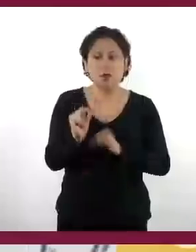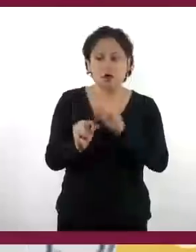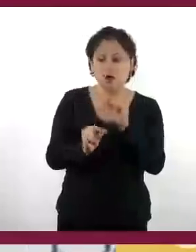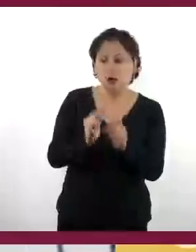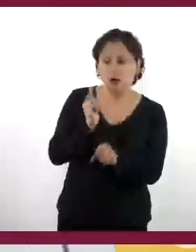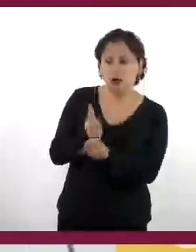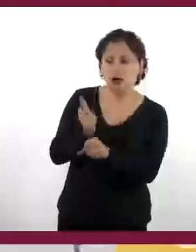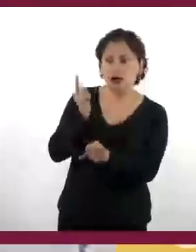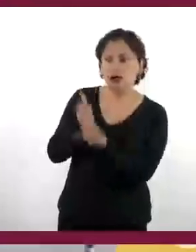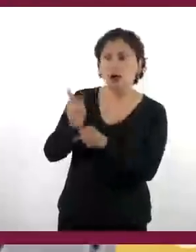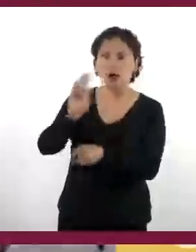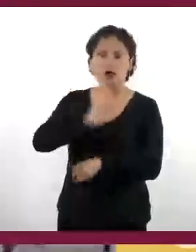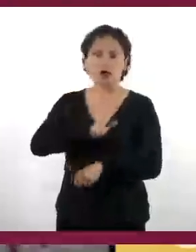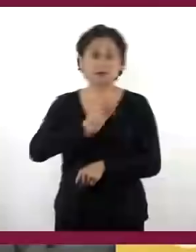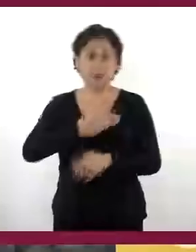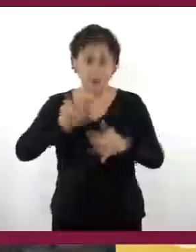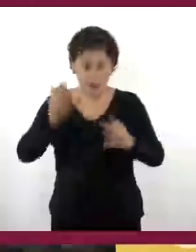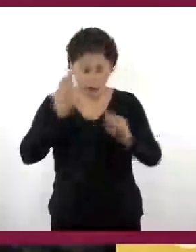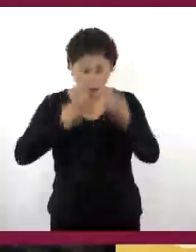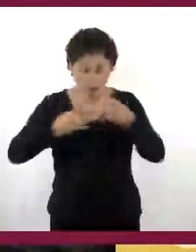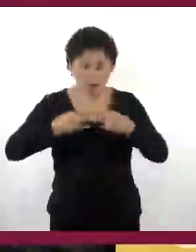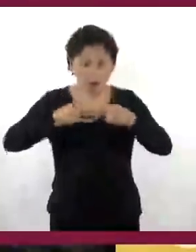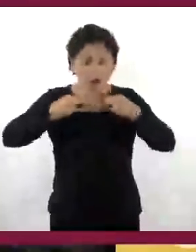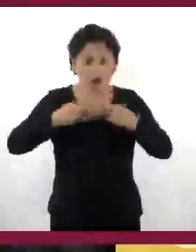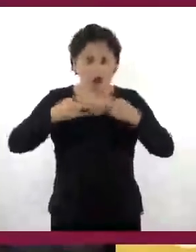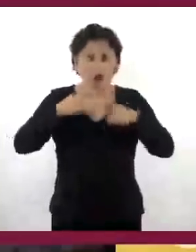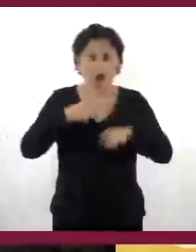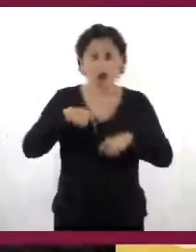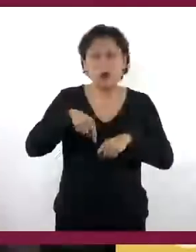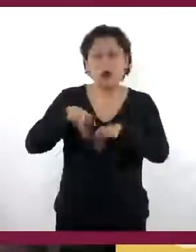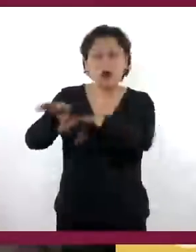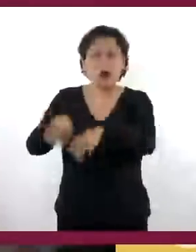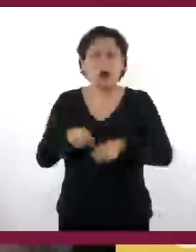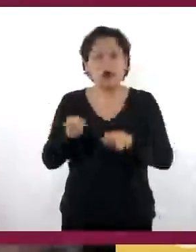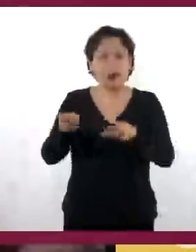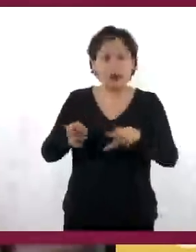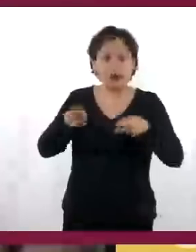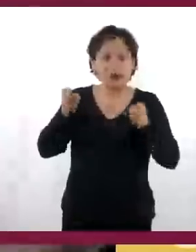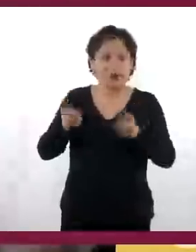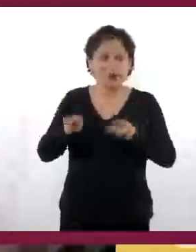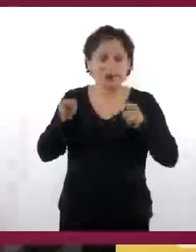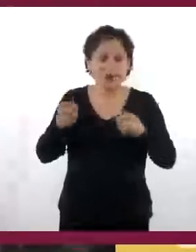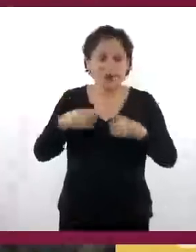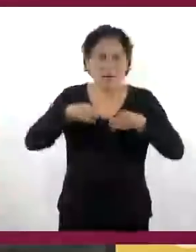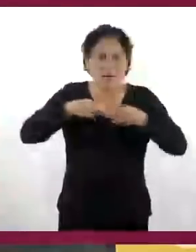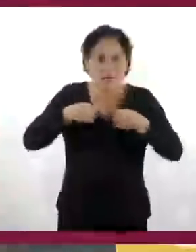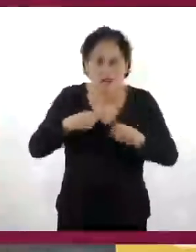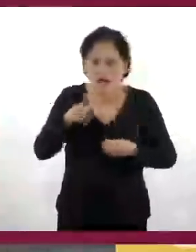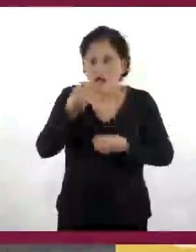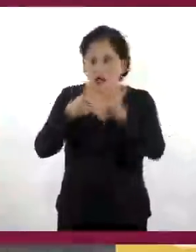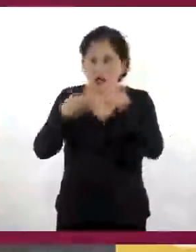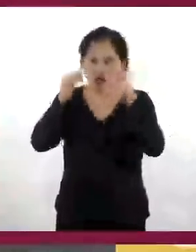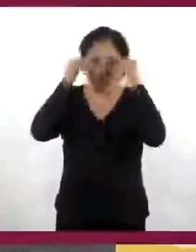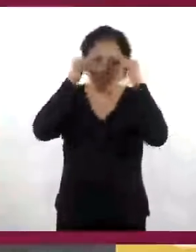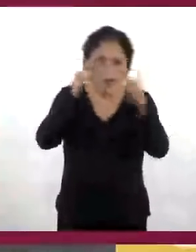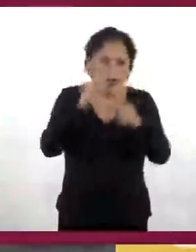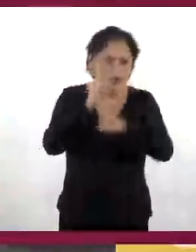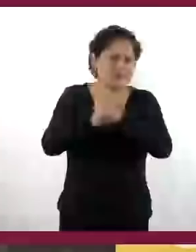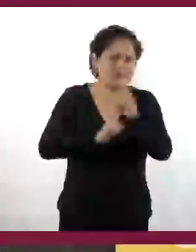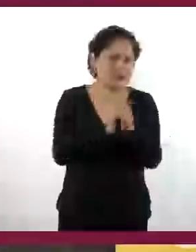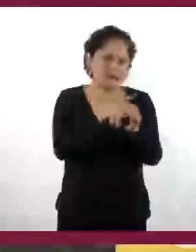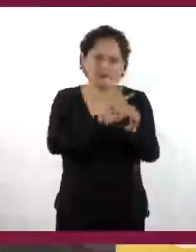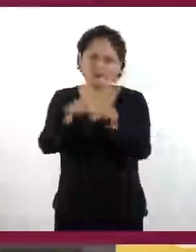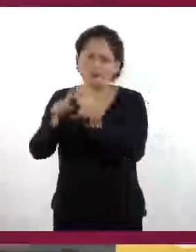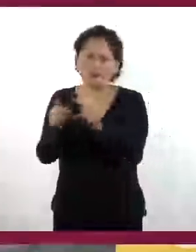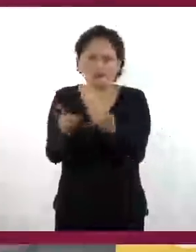las virtudes de la ropa. Van a atacar los convoyes españoles para robar telas, ropas, comida, vacas, etc.